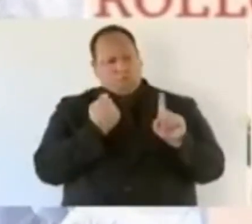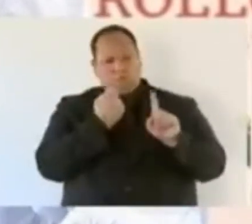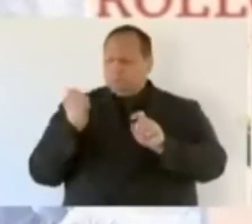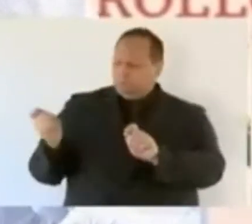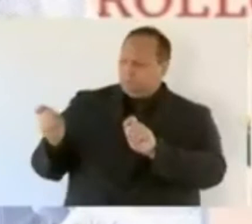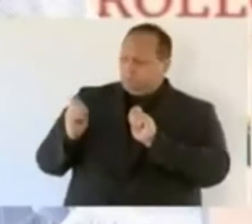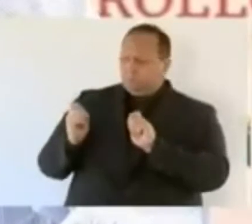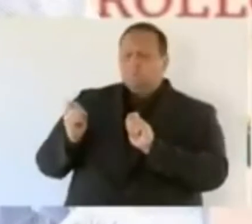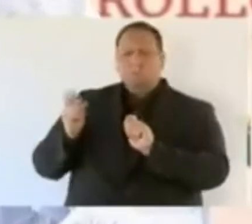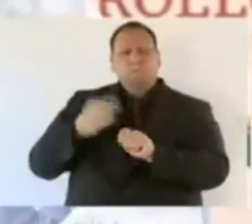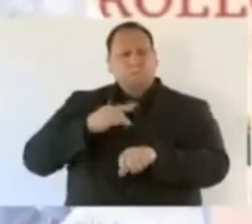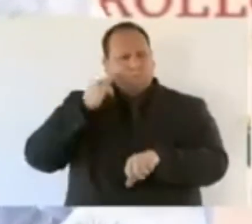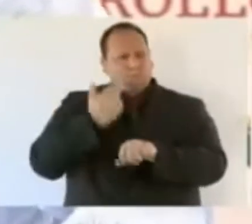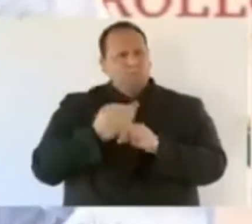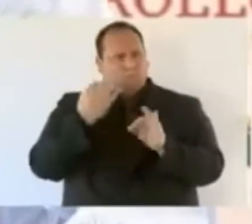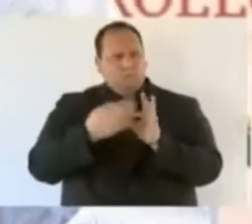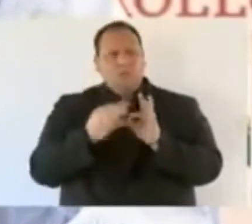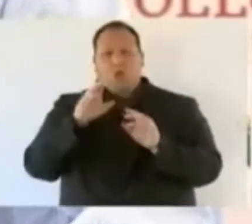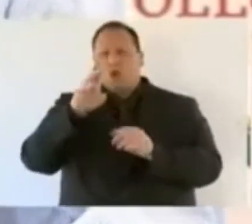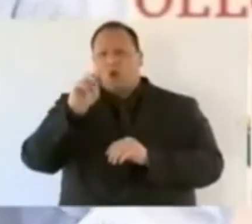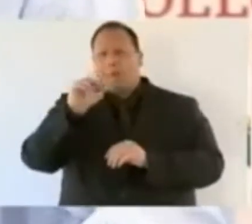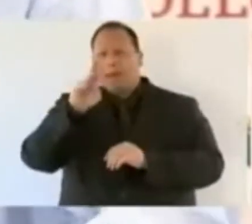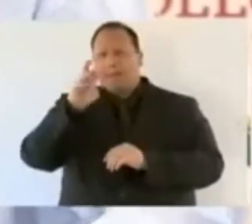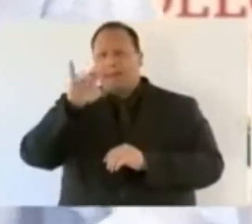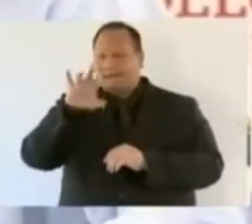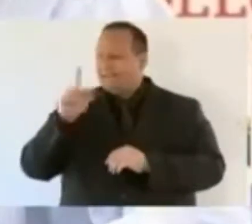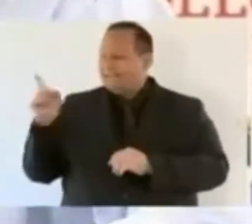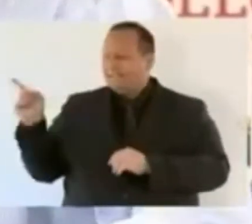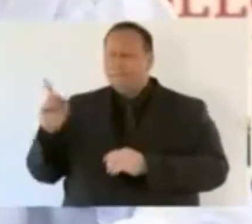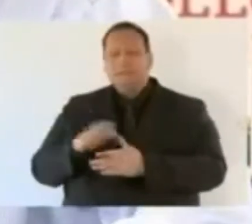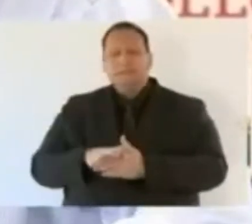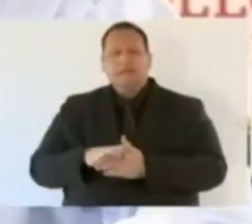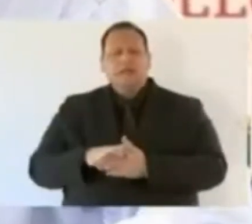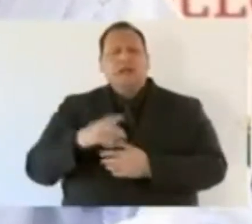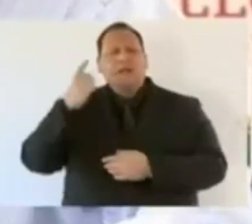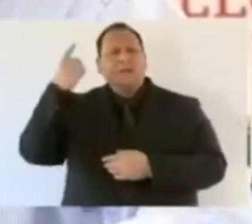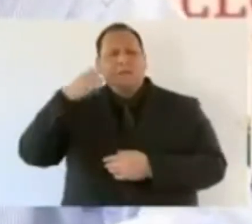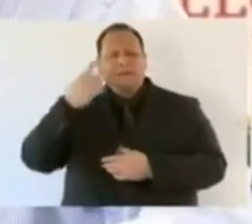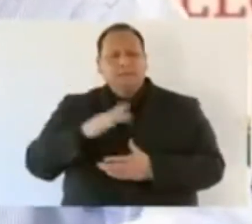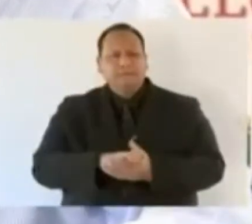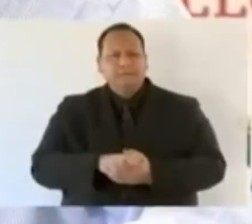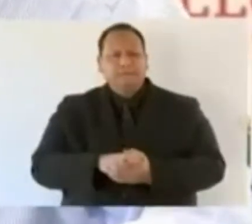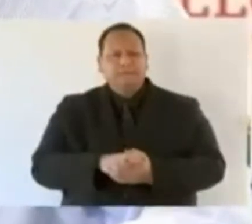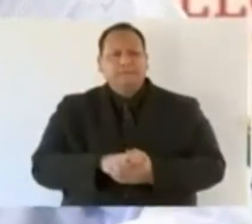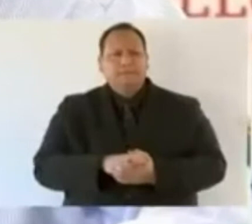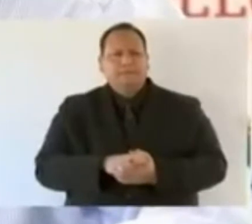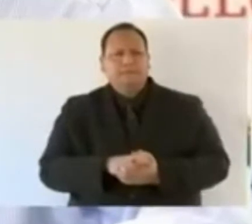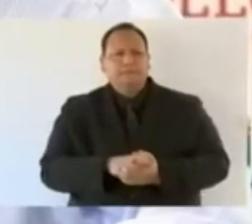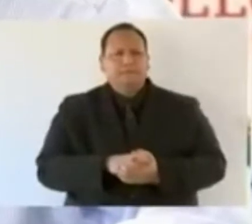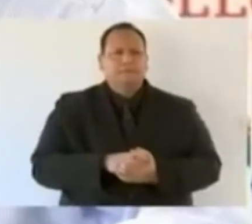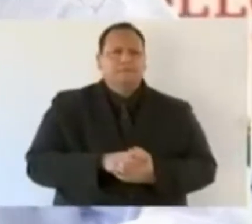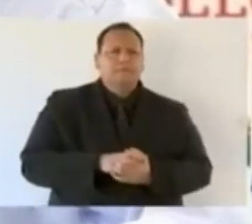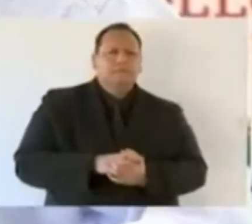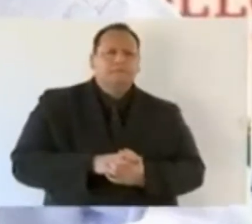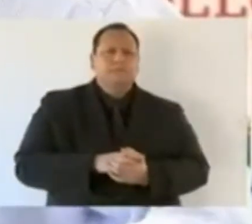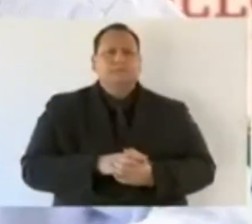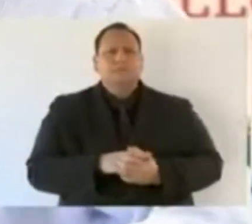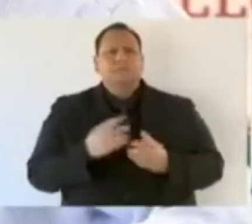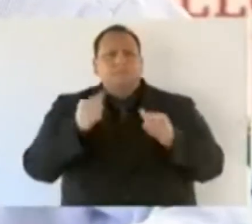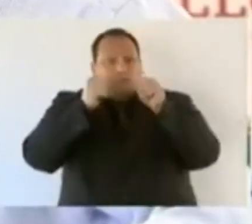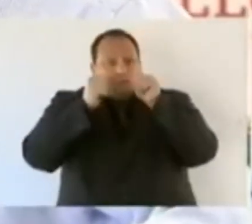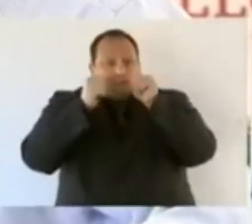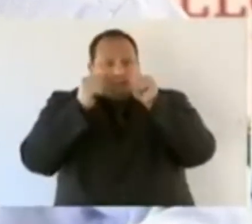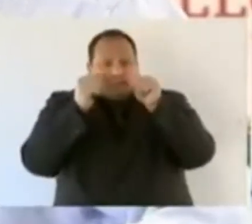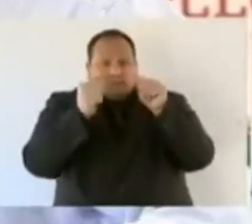Román Meyer de que se cumpla la atención